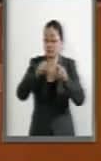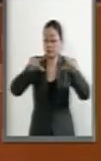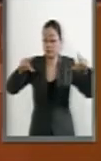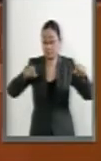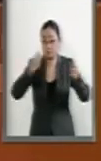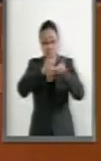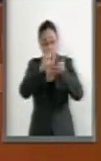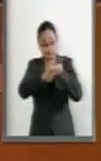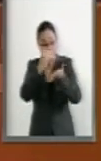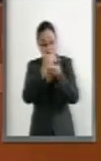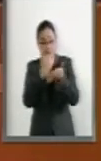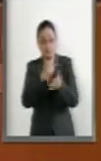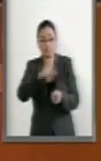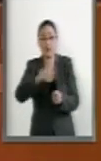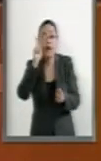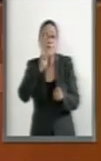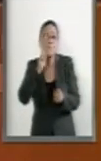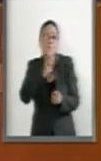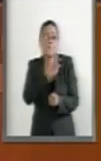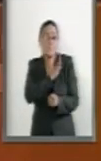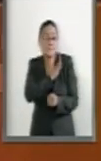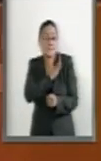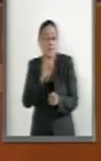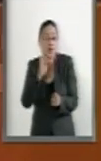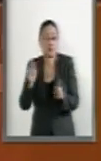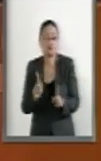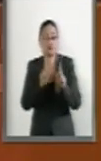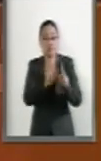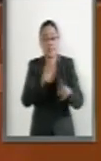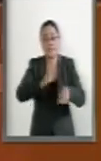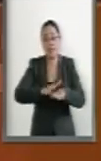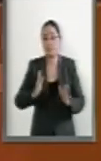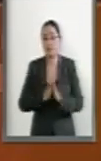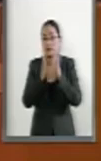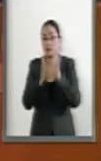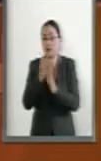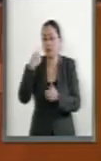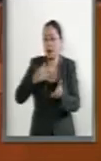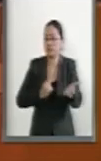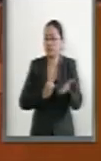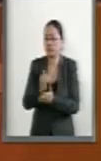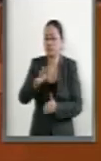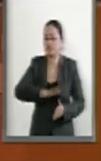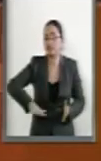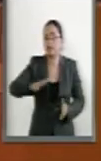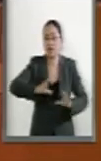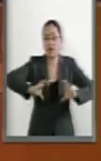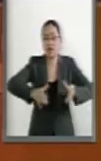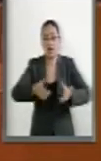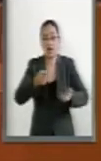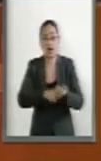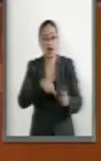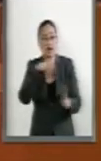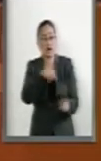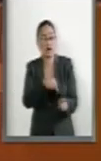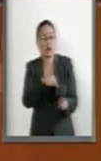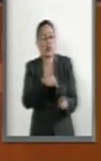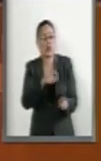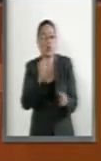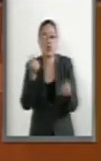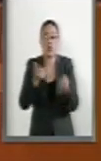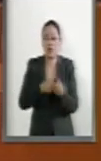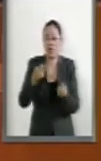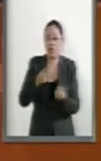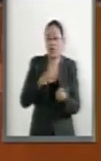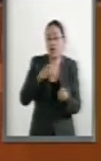necesidad de que las mujeres cuenten con una mayor participación en la toma de decisiones dentro de las autoridades u órganos de